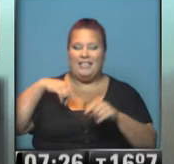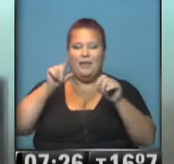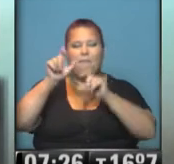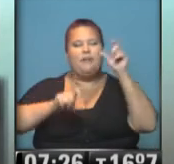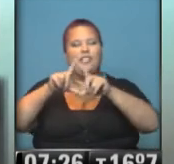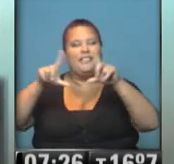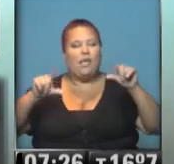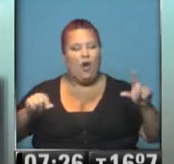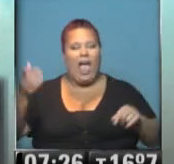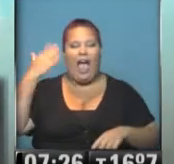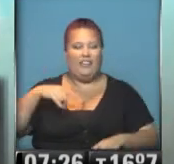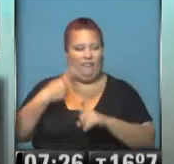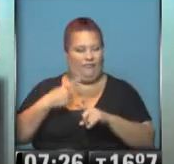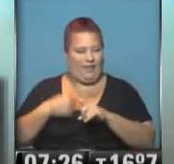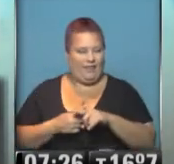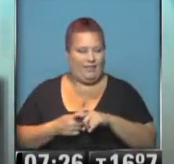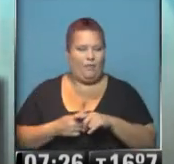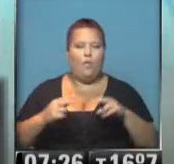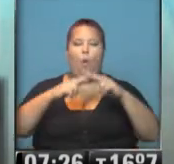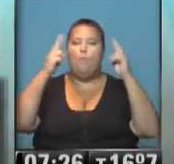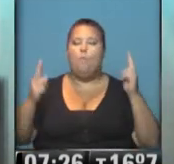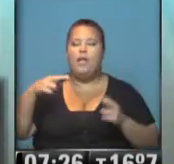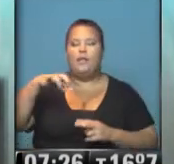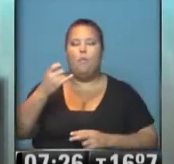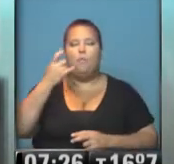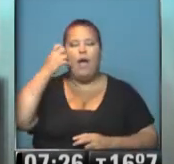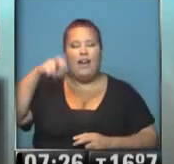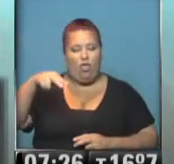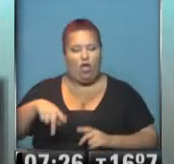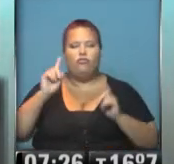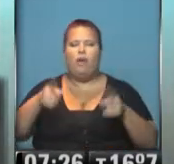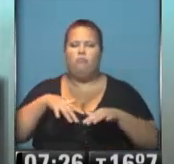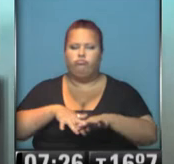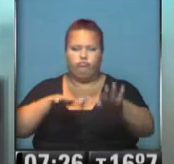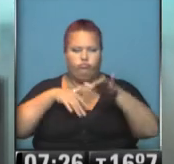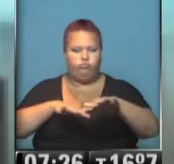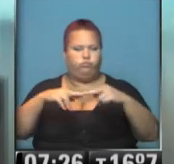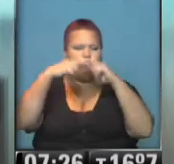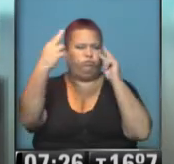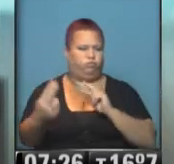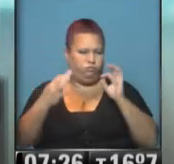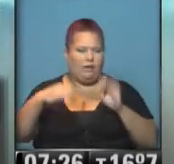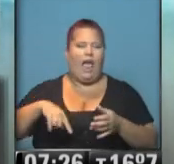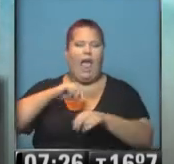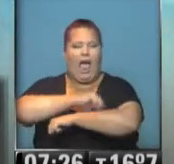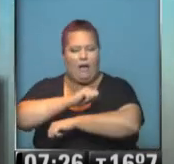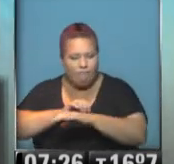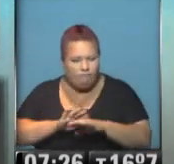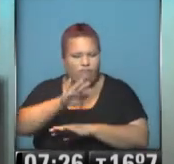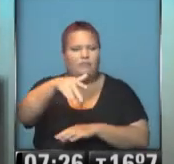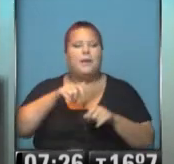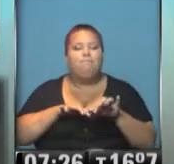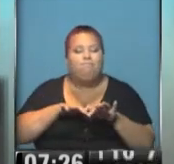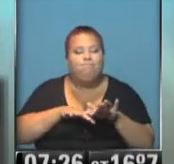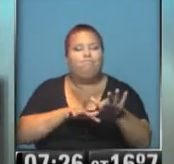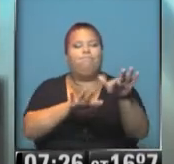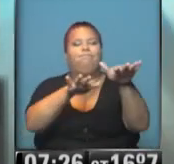gente de Chevrolet en el día de ayer. Y Puente Puerredón también con marcha fluida, allá al ingreso de Avellaneda, y un poquito más cargado